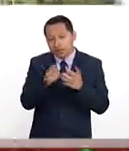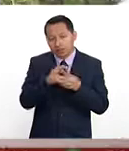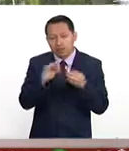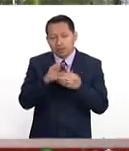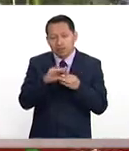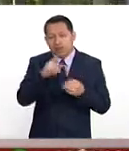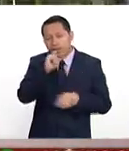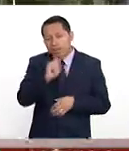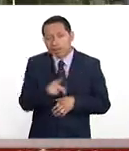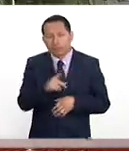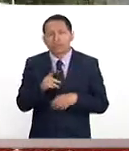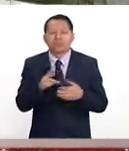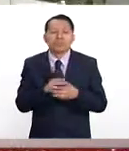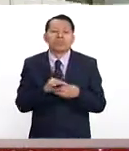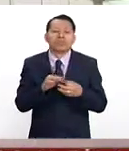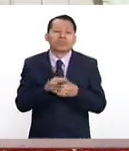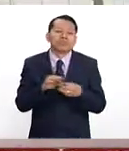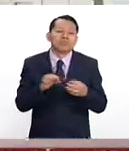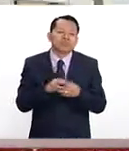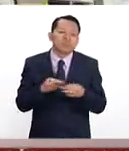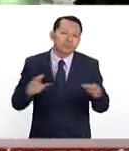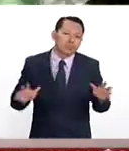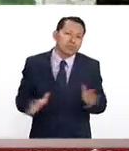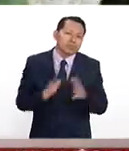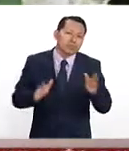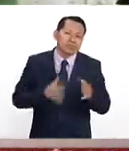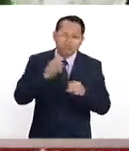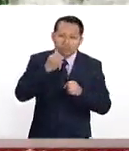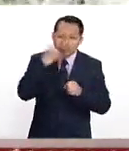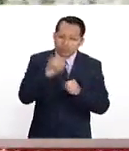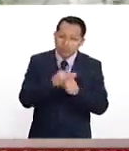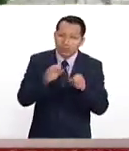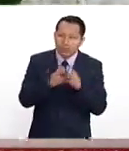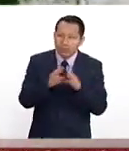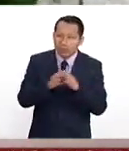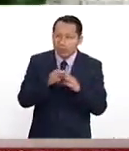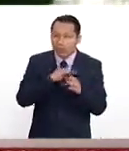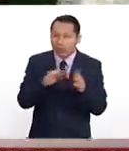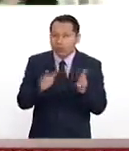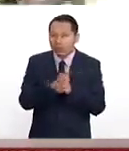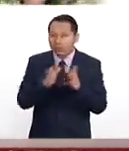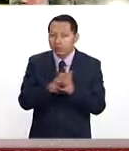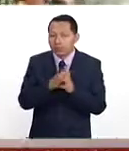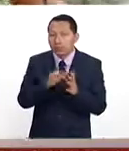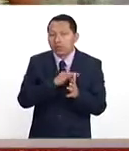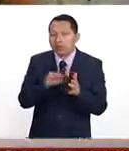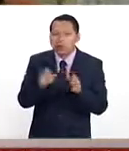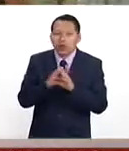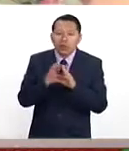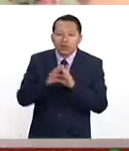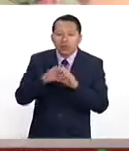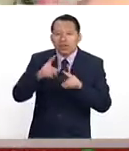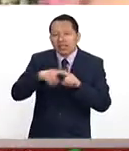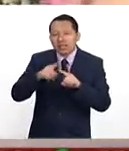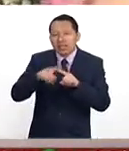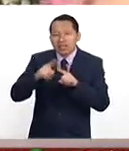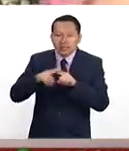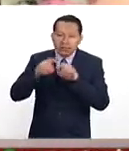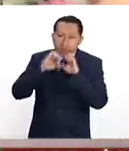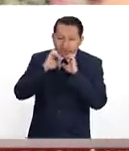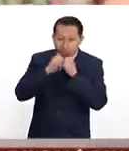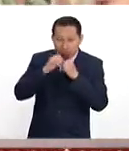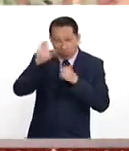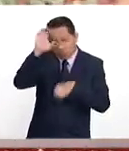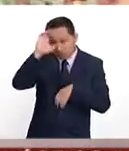promovemos en los estudiantes que participen en eventos científicos. Uno de ellos fue la